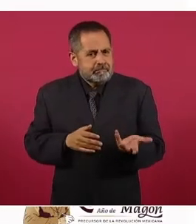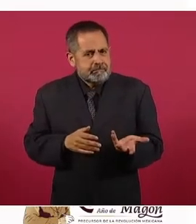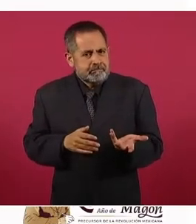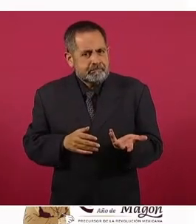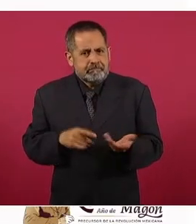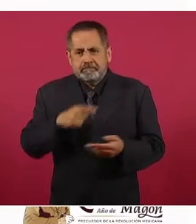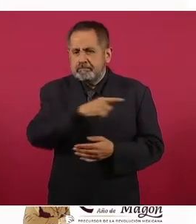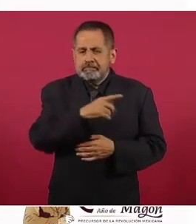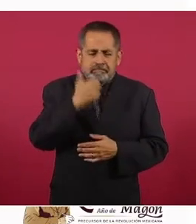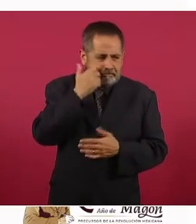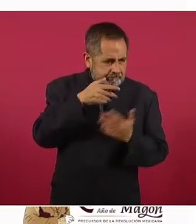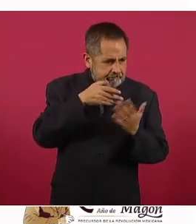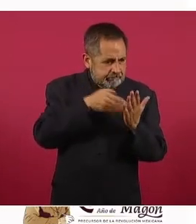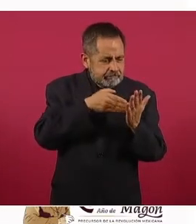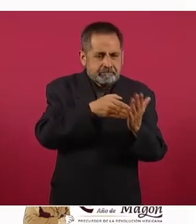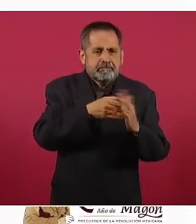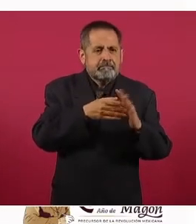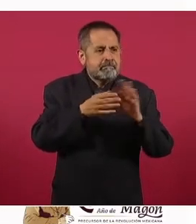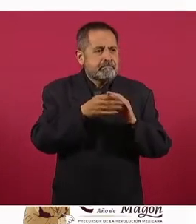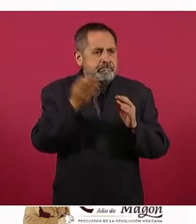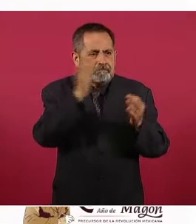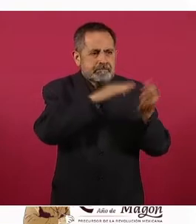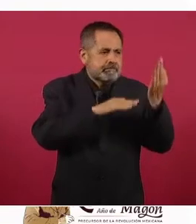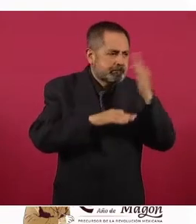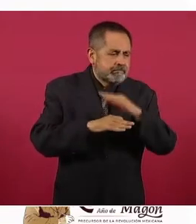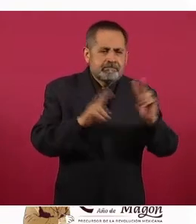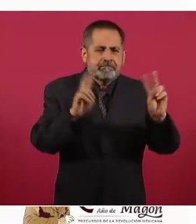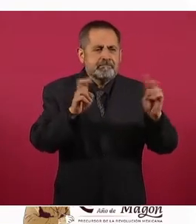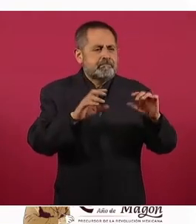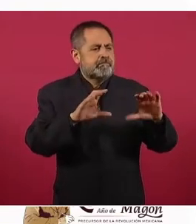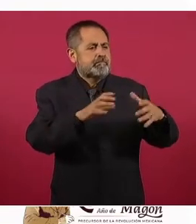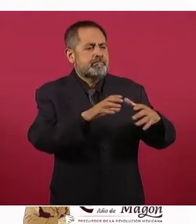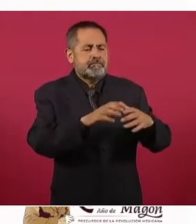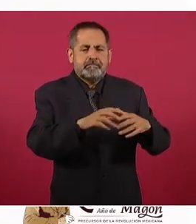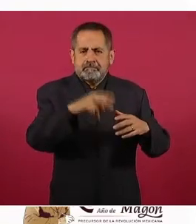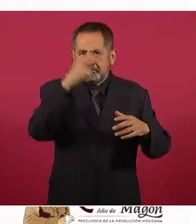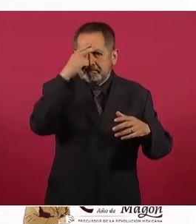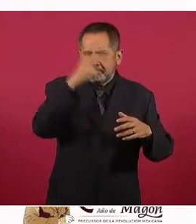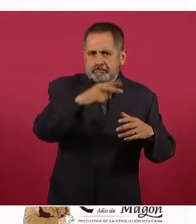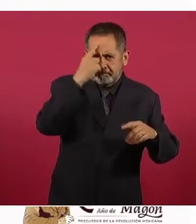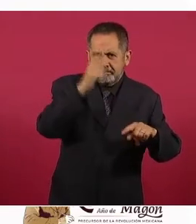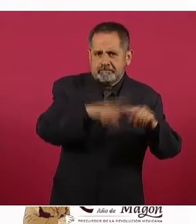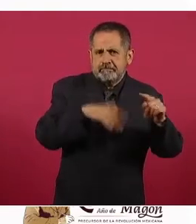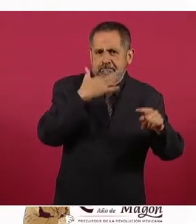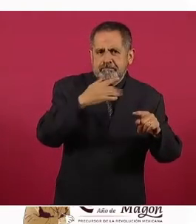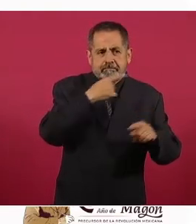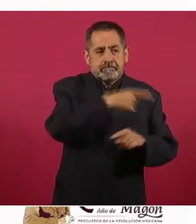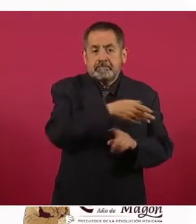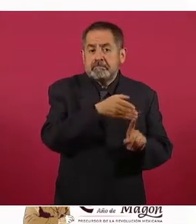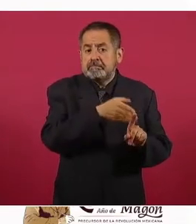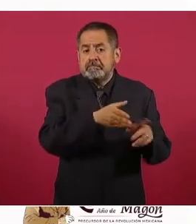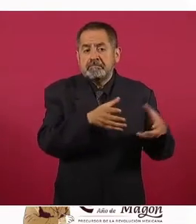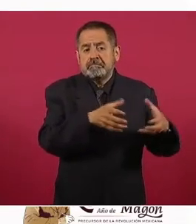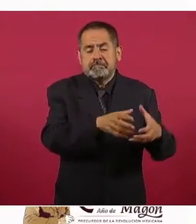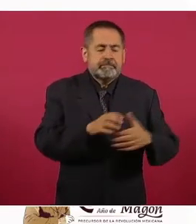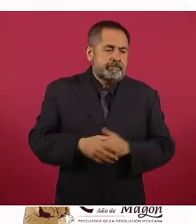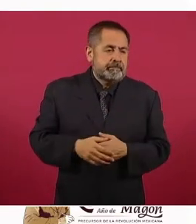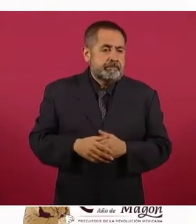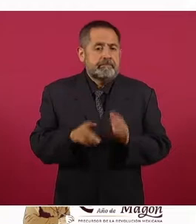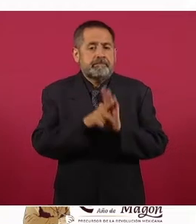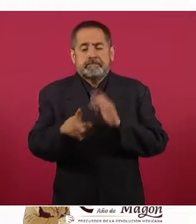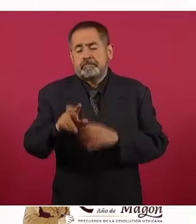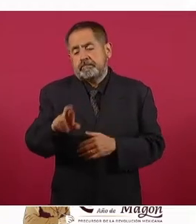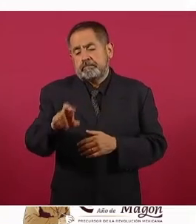asiduo de los fake reportajes de mexicanos a favor de la corrupción y la impunidad. Reforma y el universal,